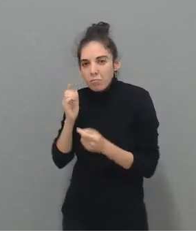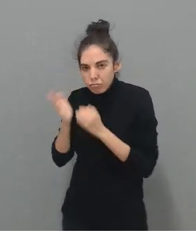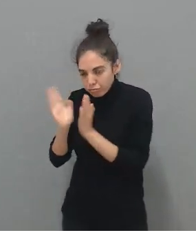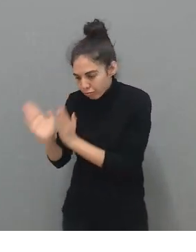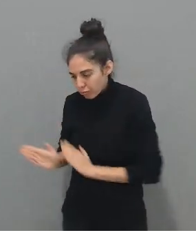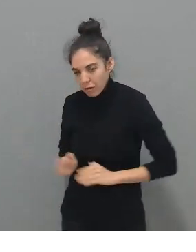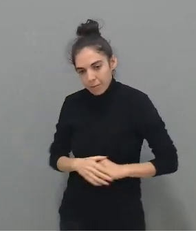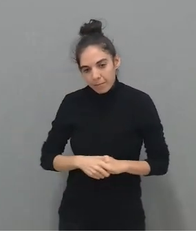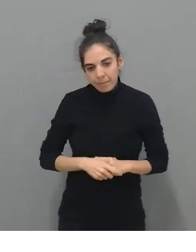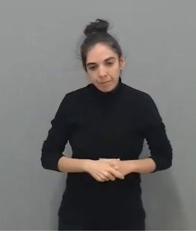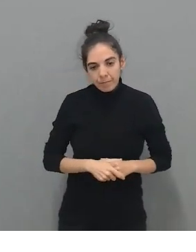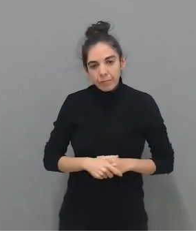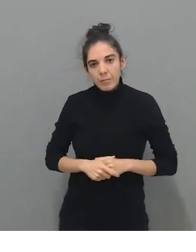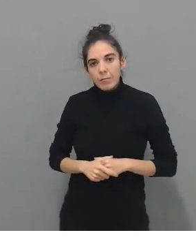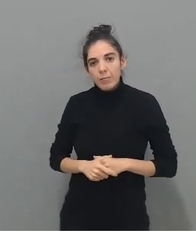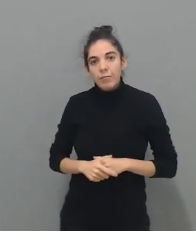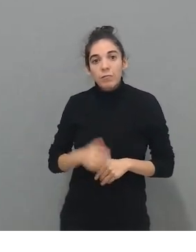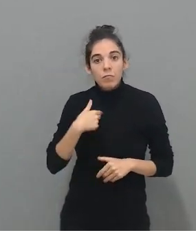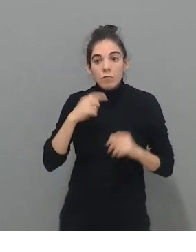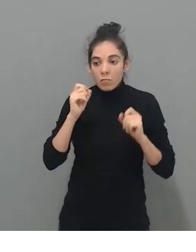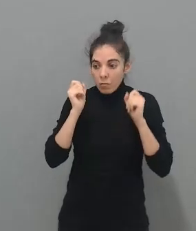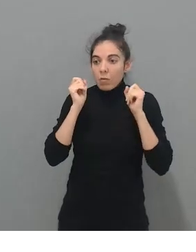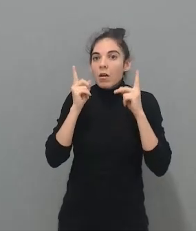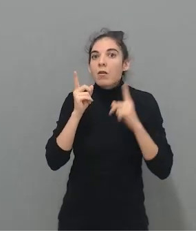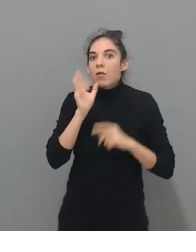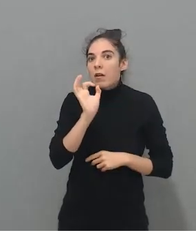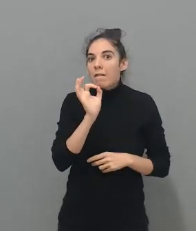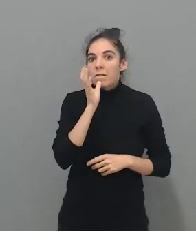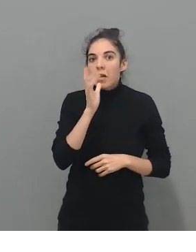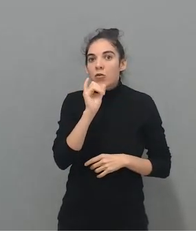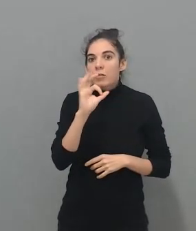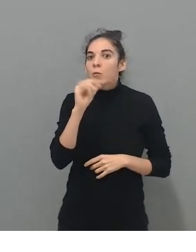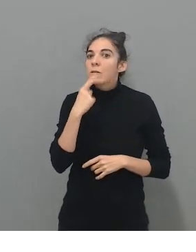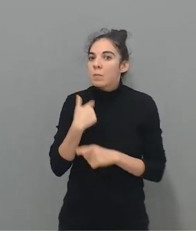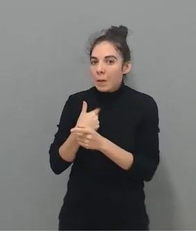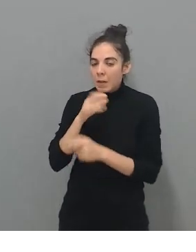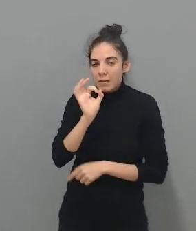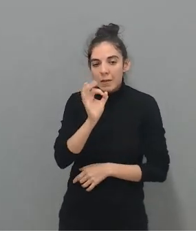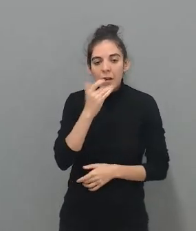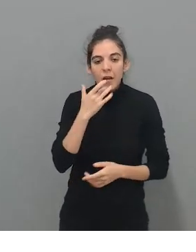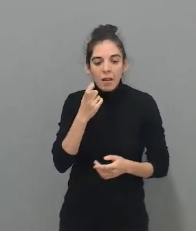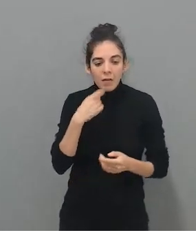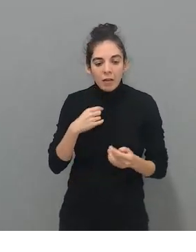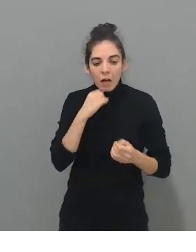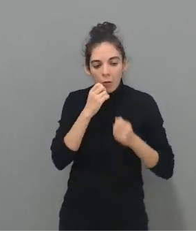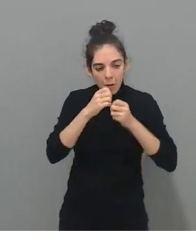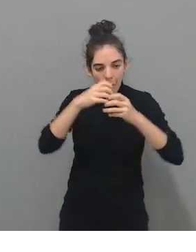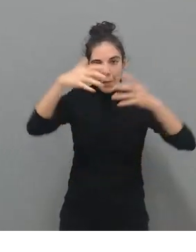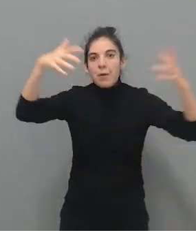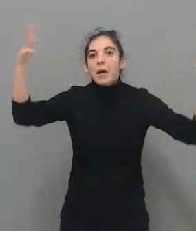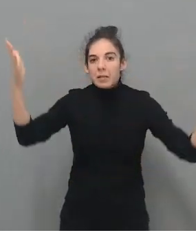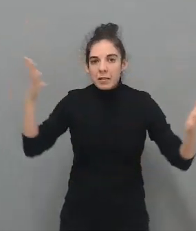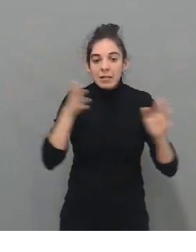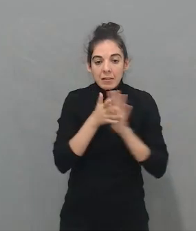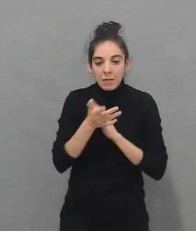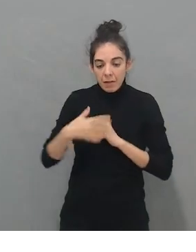Me di cuenta y me abrió mucho los ojos Sol y José Luis de que tenía que hacer algo escalable y global, que no solo fuese del entorno, que